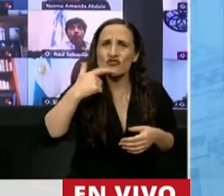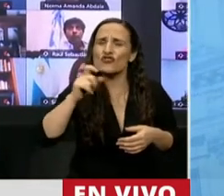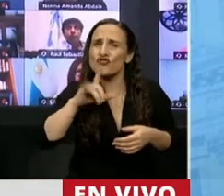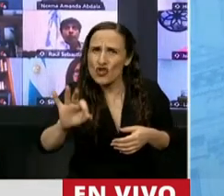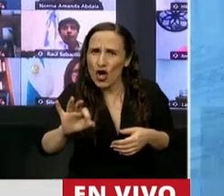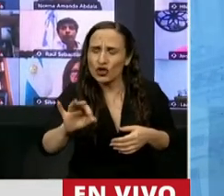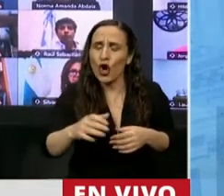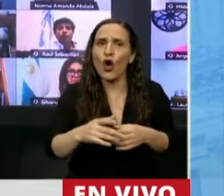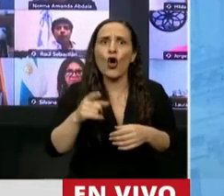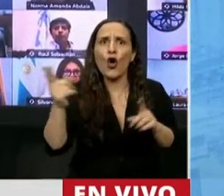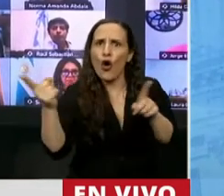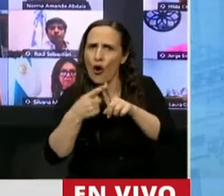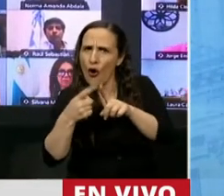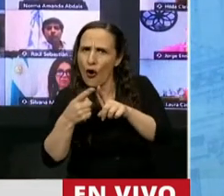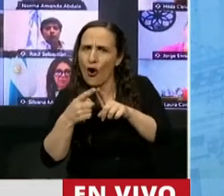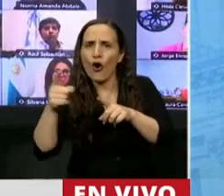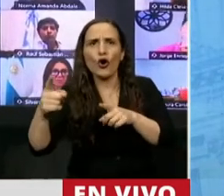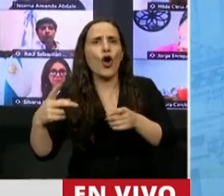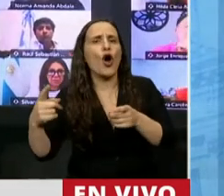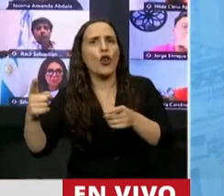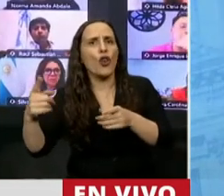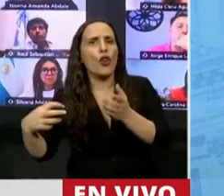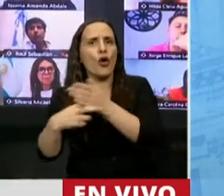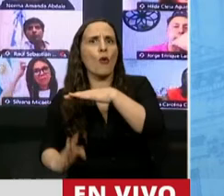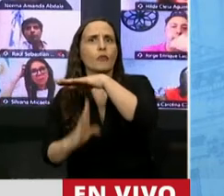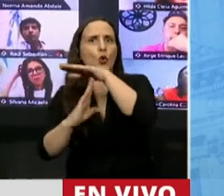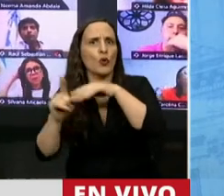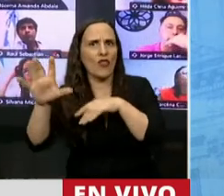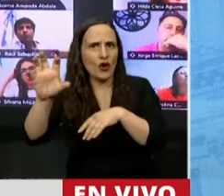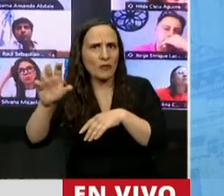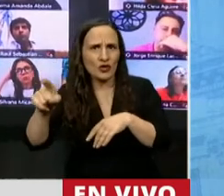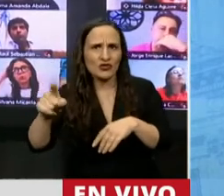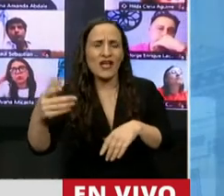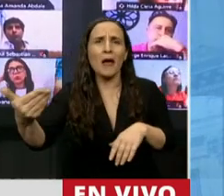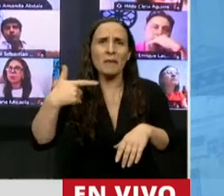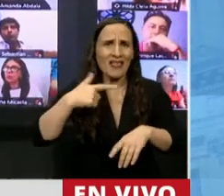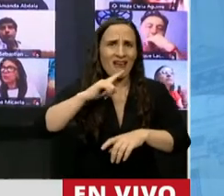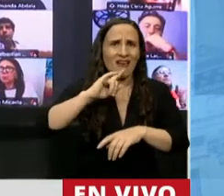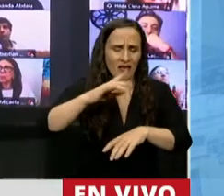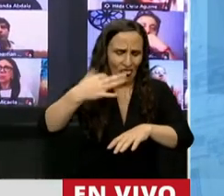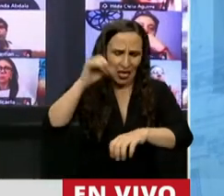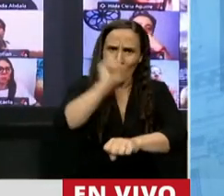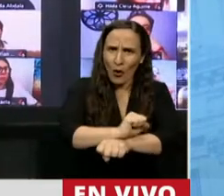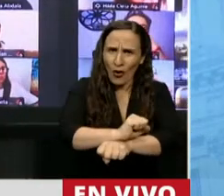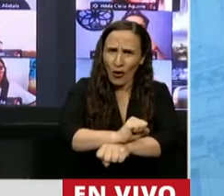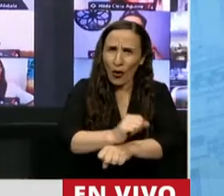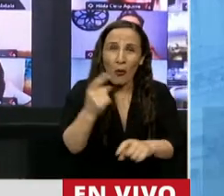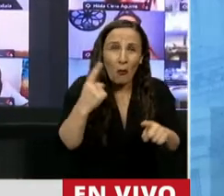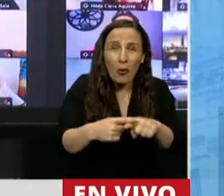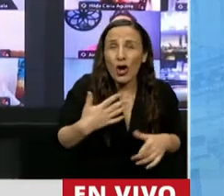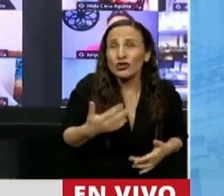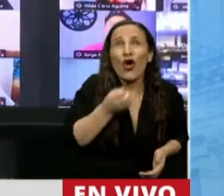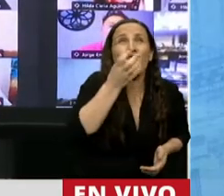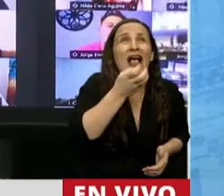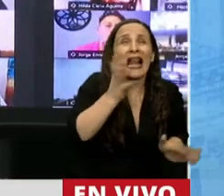coordinación con el procurador de la provincia, pide públicamente mi detención por una mera declaración